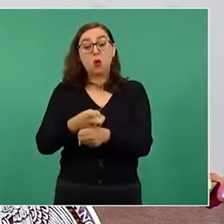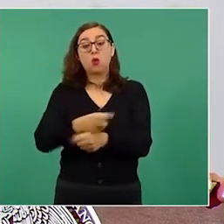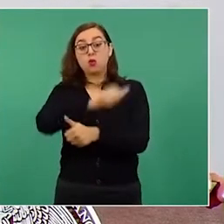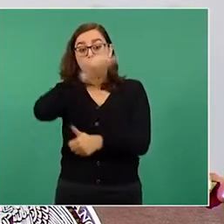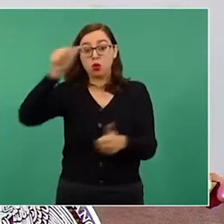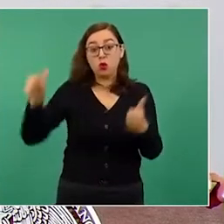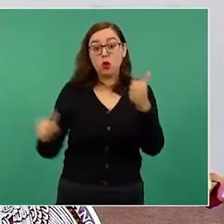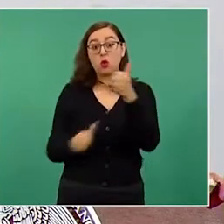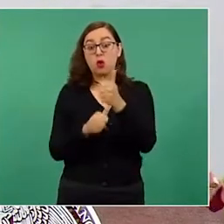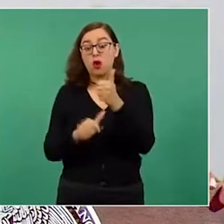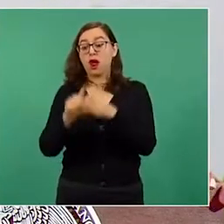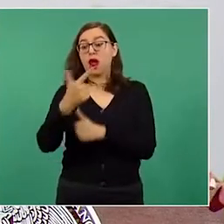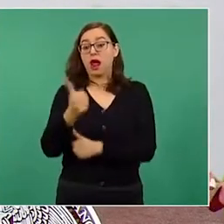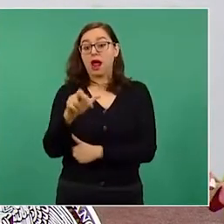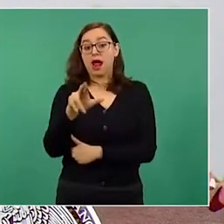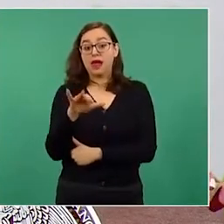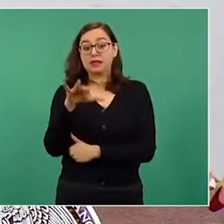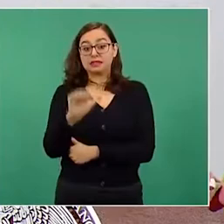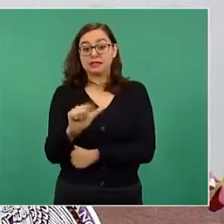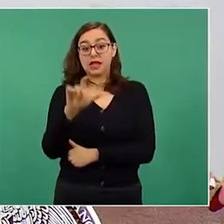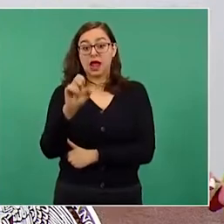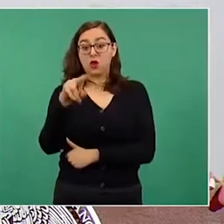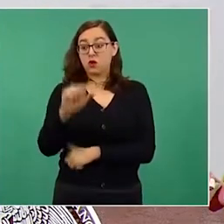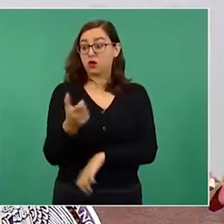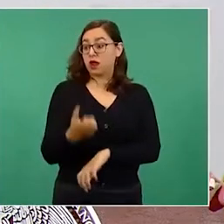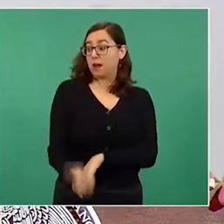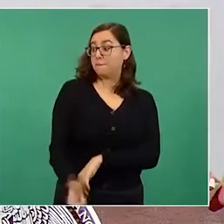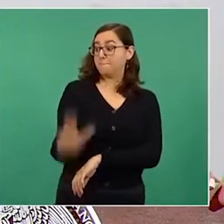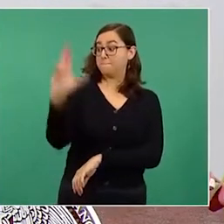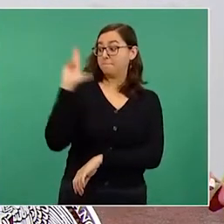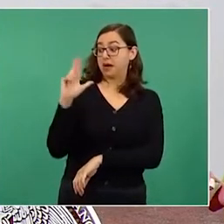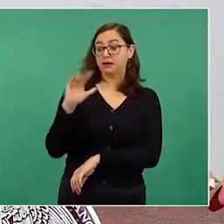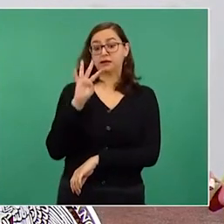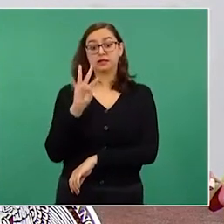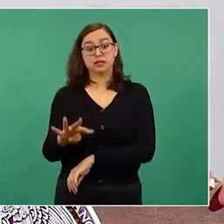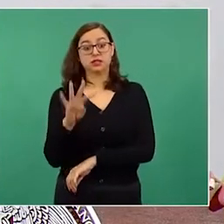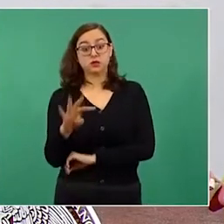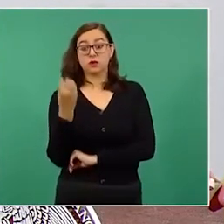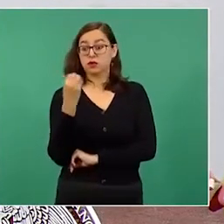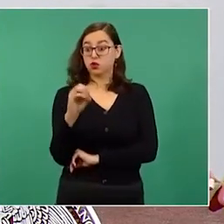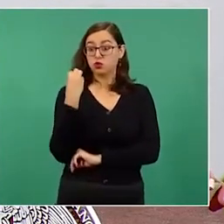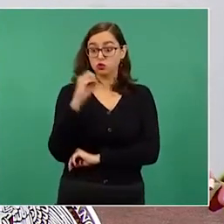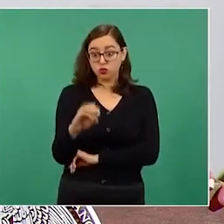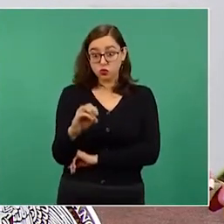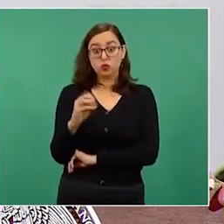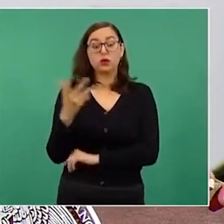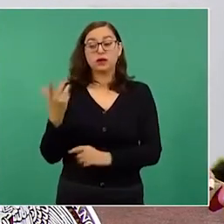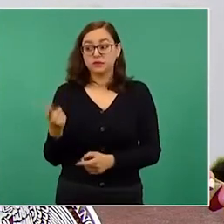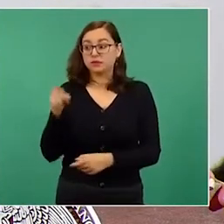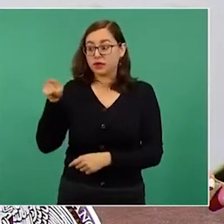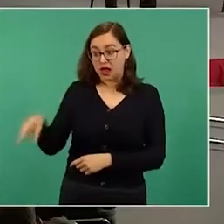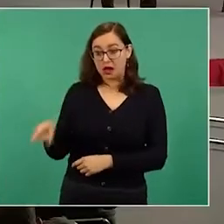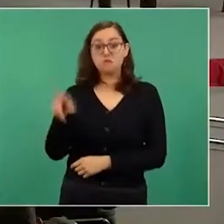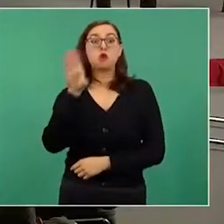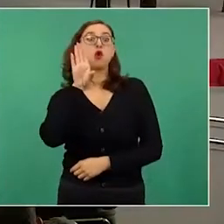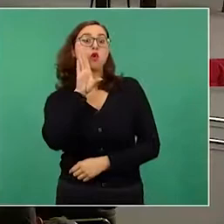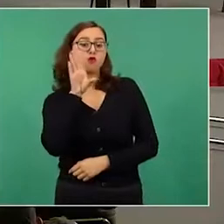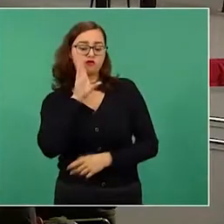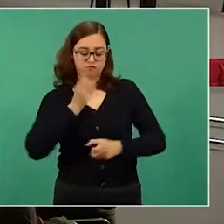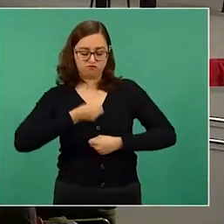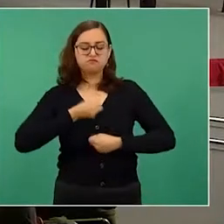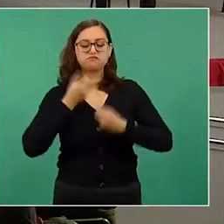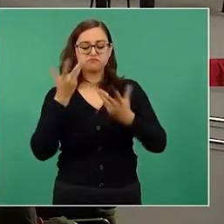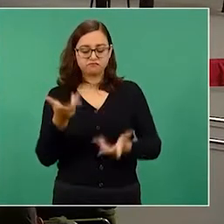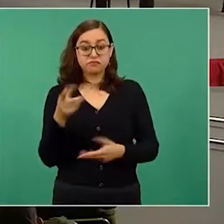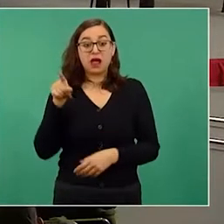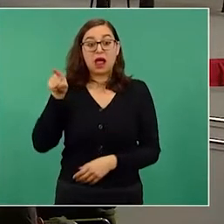juez federal, ocurrida el martes 19 de octubre pasado. Reyes Arzati, quien como comandante de